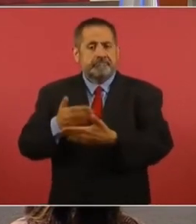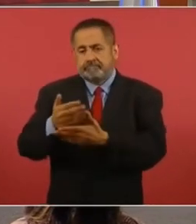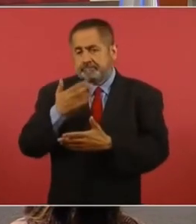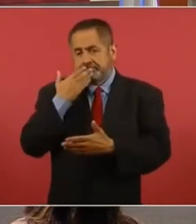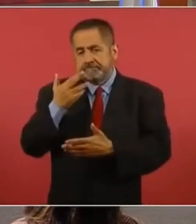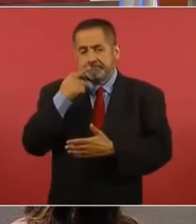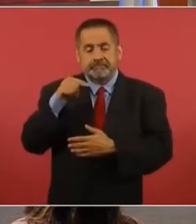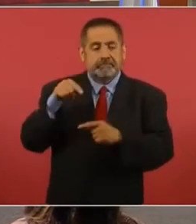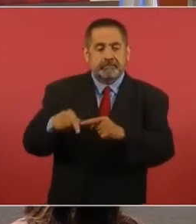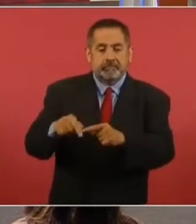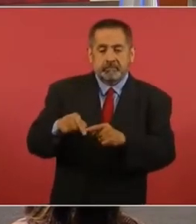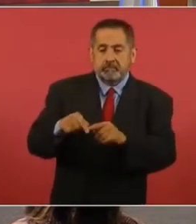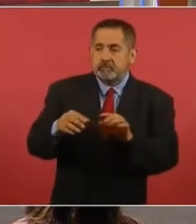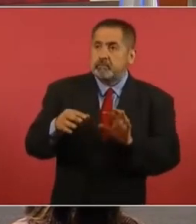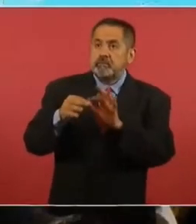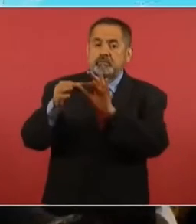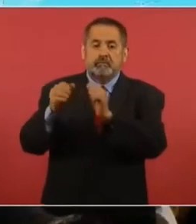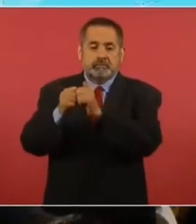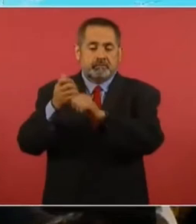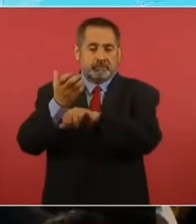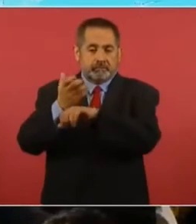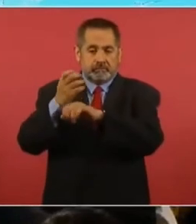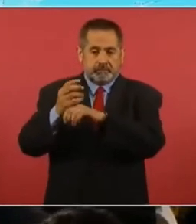con la costa este de Estados Unidos.